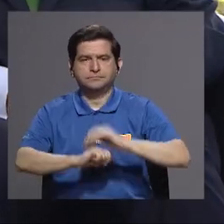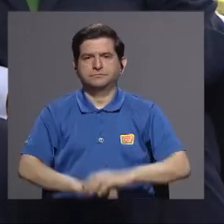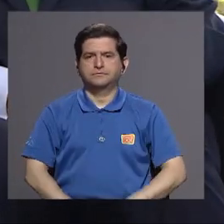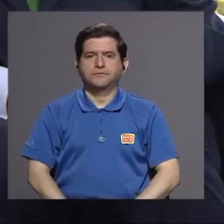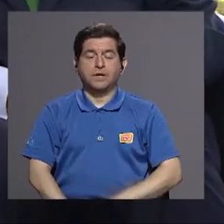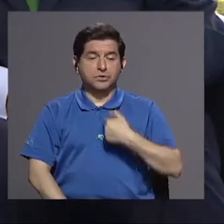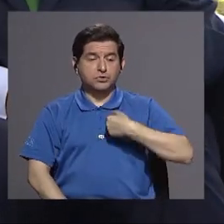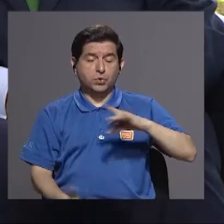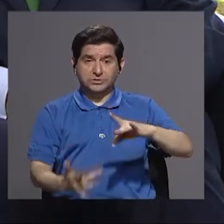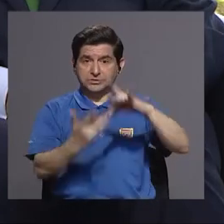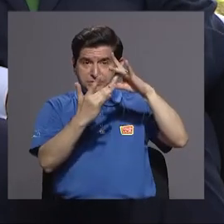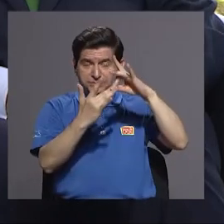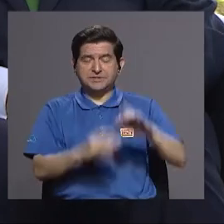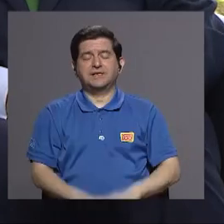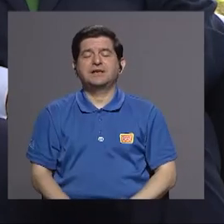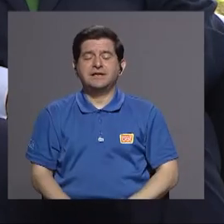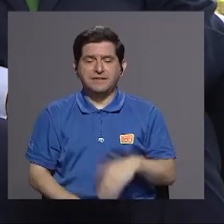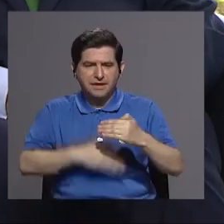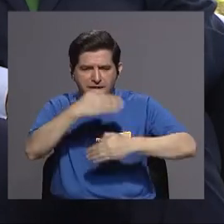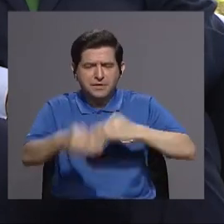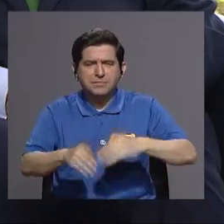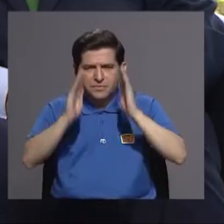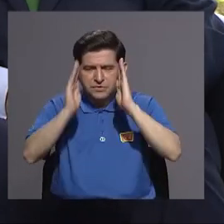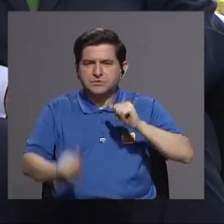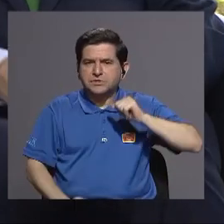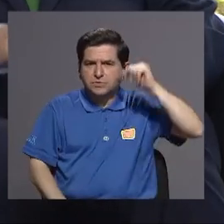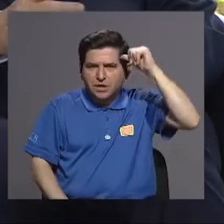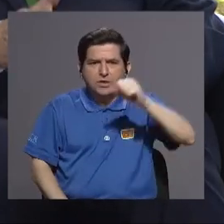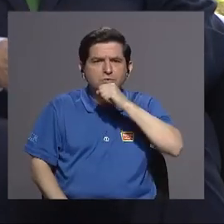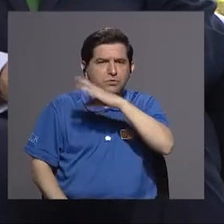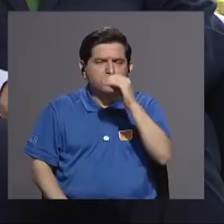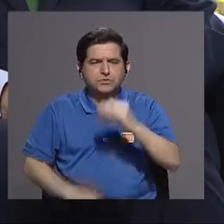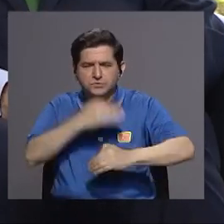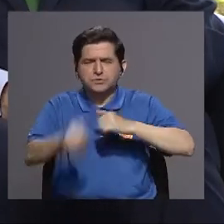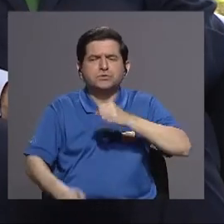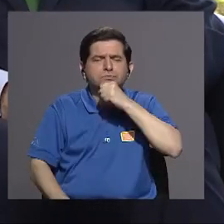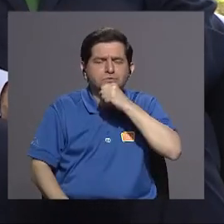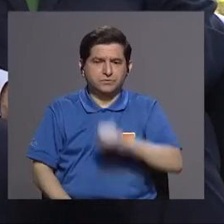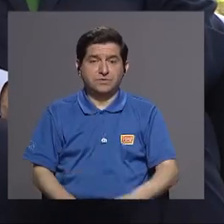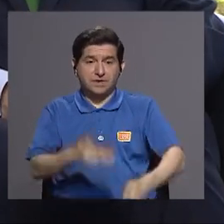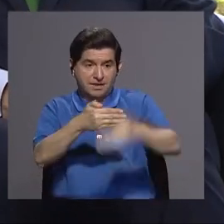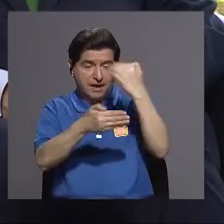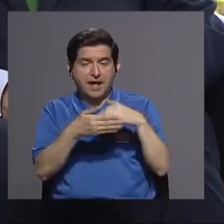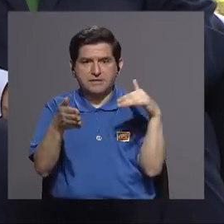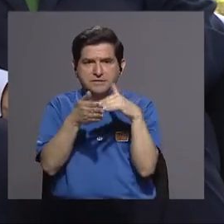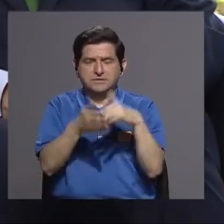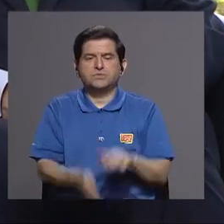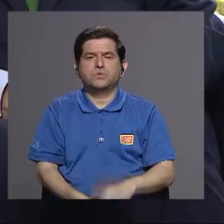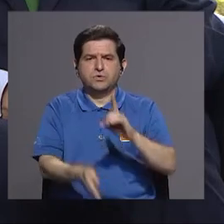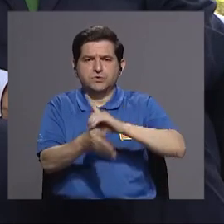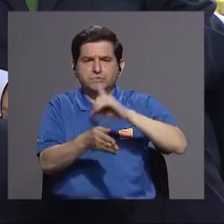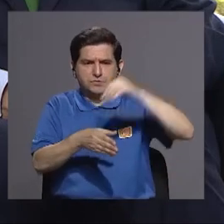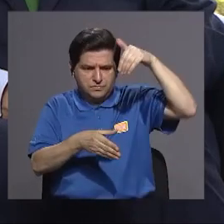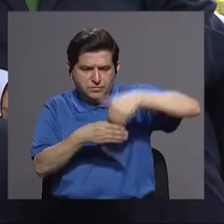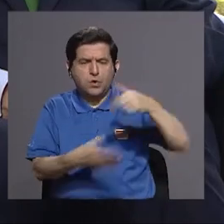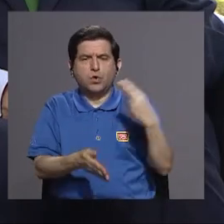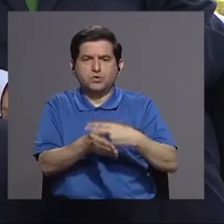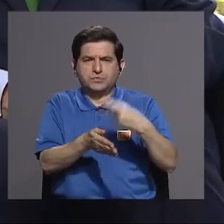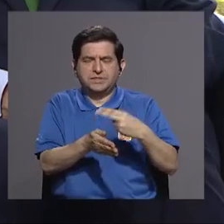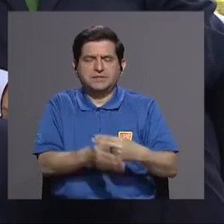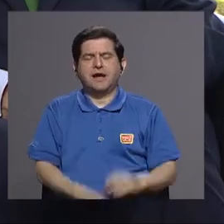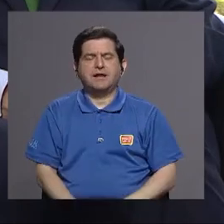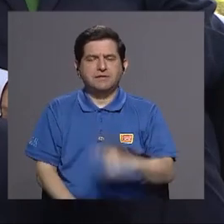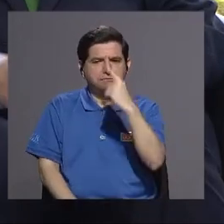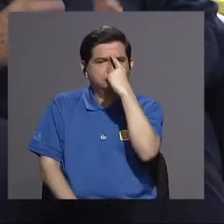hizo la especialidad de geriatría y gerontología antes había hecho estudios de medicina interna en el hospital calderón